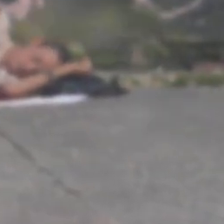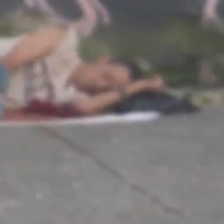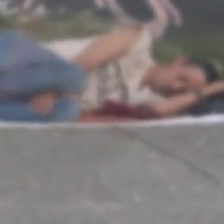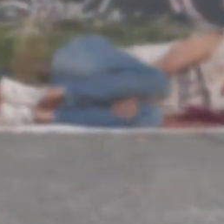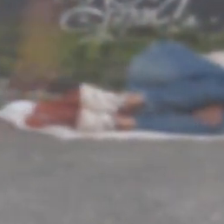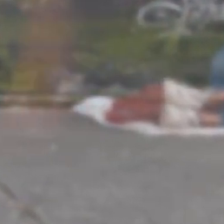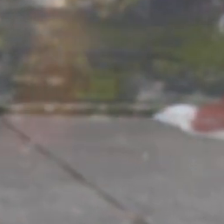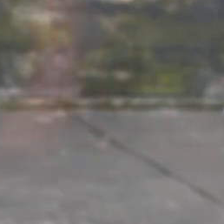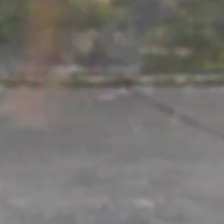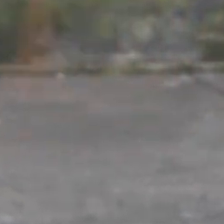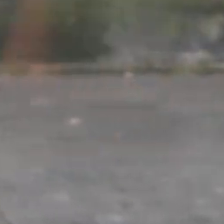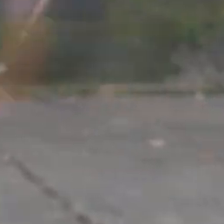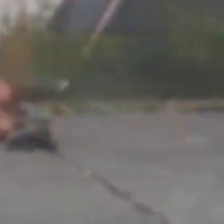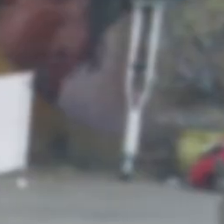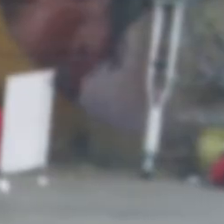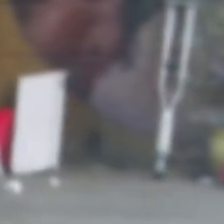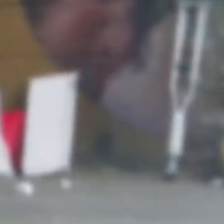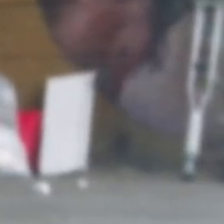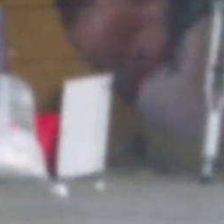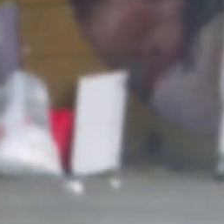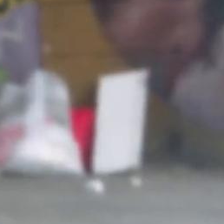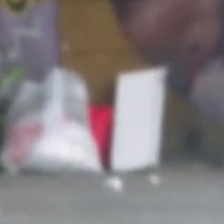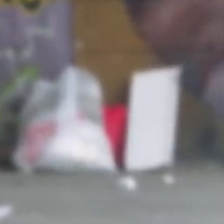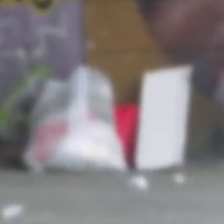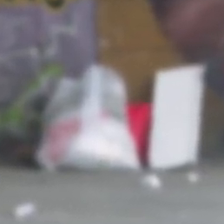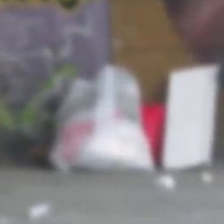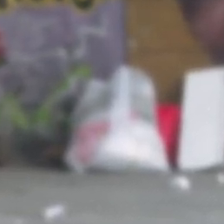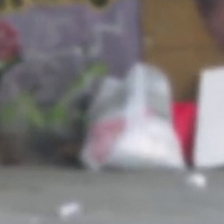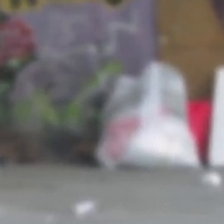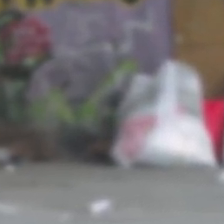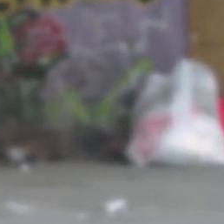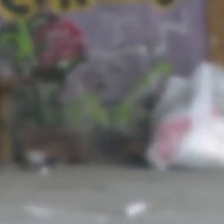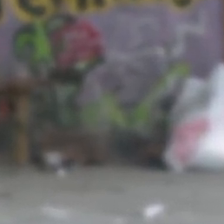¿Qué es de